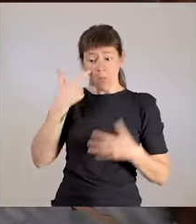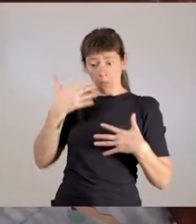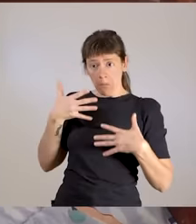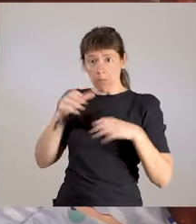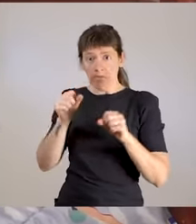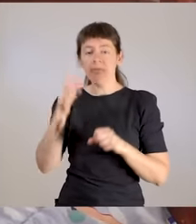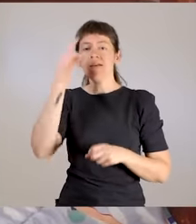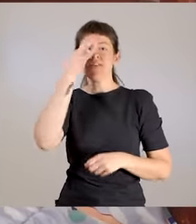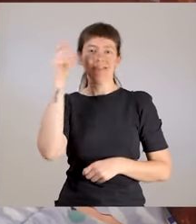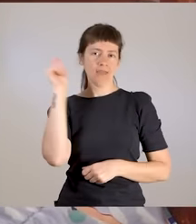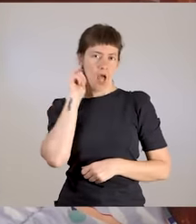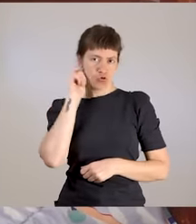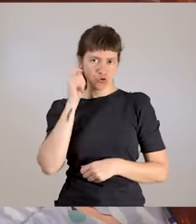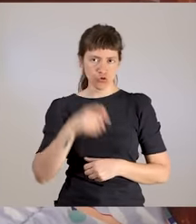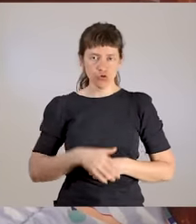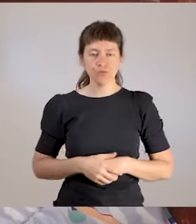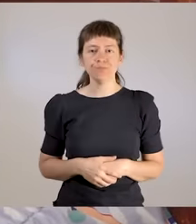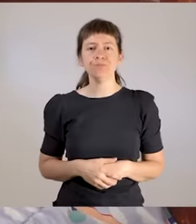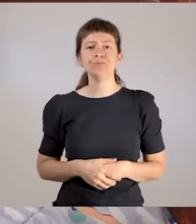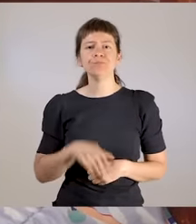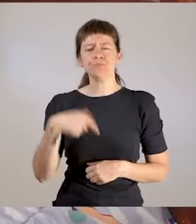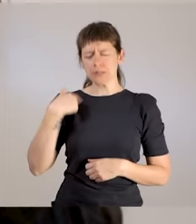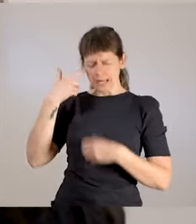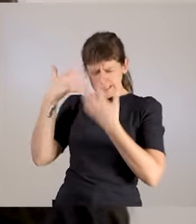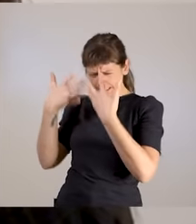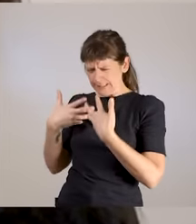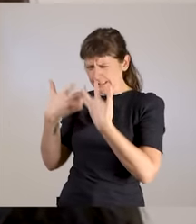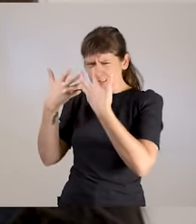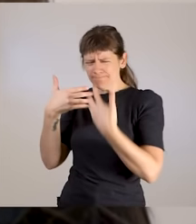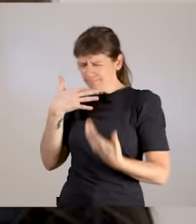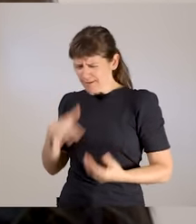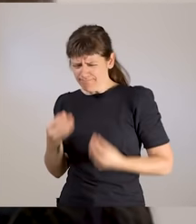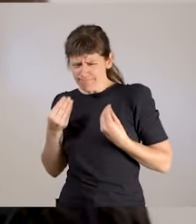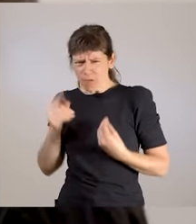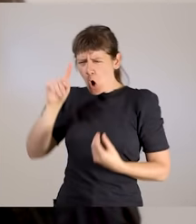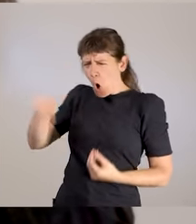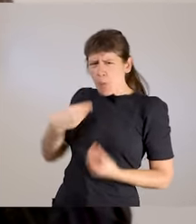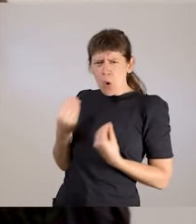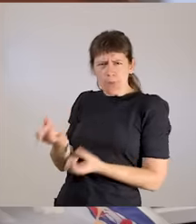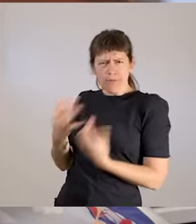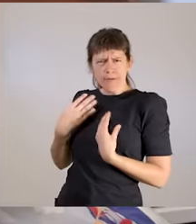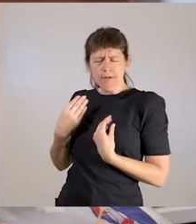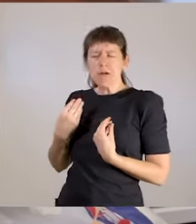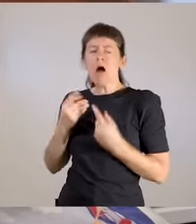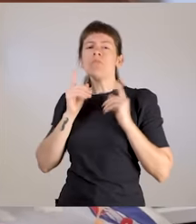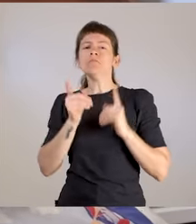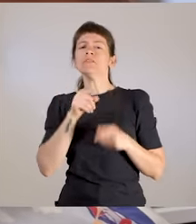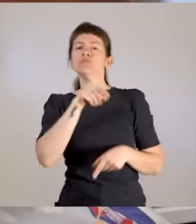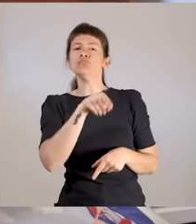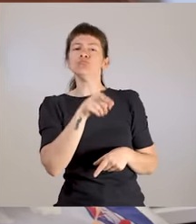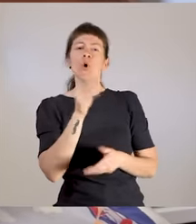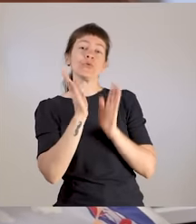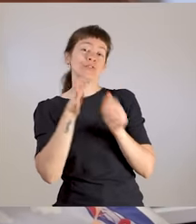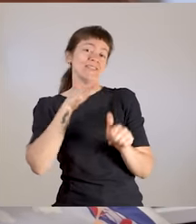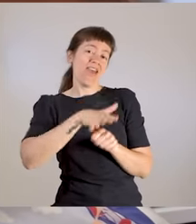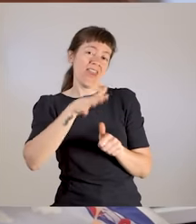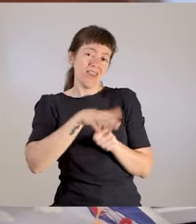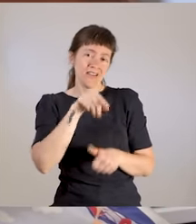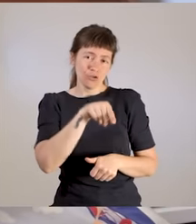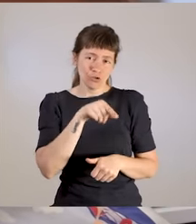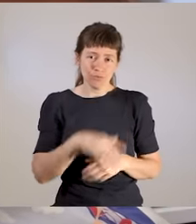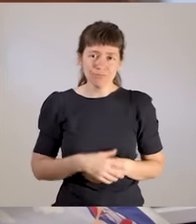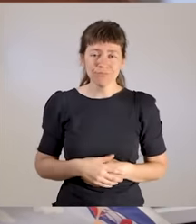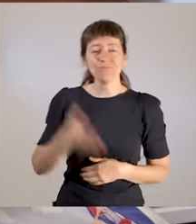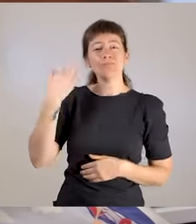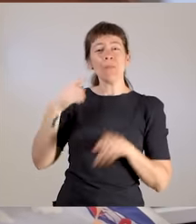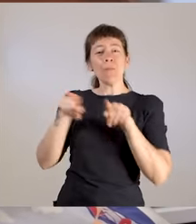Tardé en entender si había algún vínculo en mi diagnóstico con las violencias de género. Si estaba en un vínculo violento donde hubo